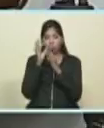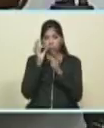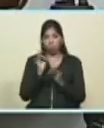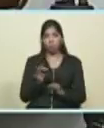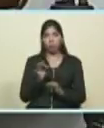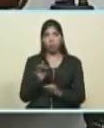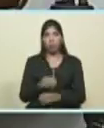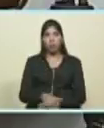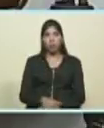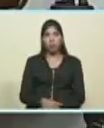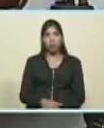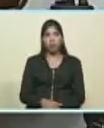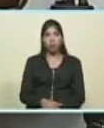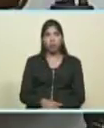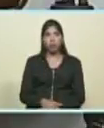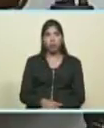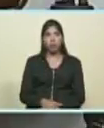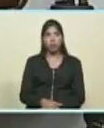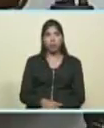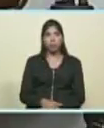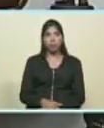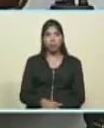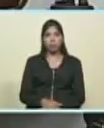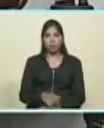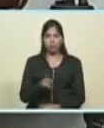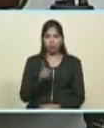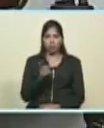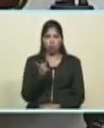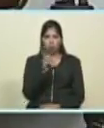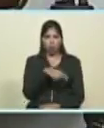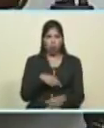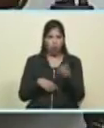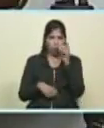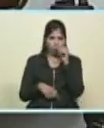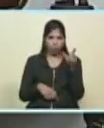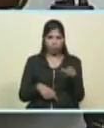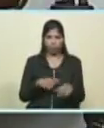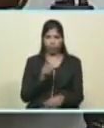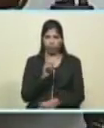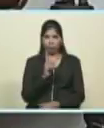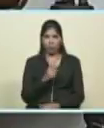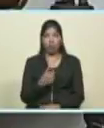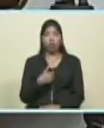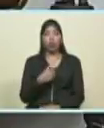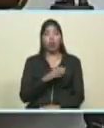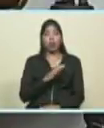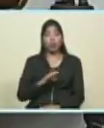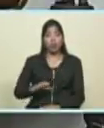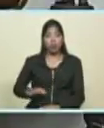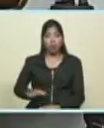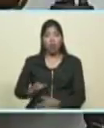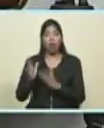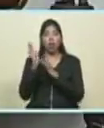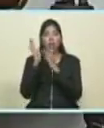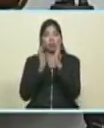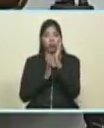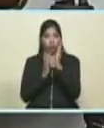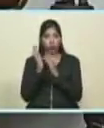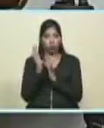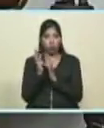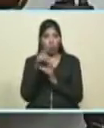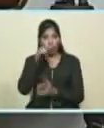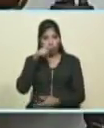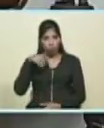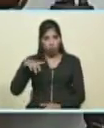no cristiano de Monseñor Padrón ese no es cristiano nada yo soy cristiano de Cristo del pueblo